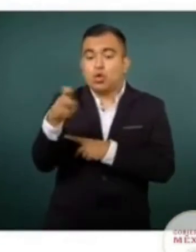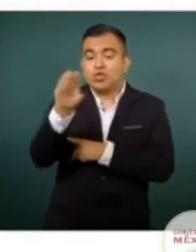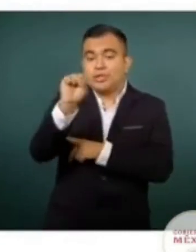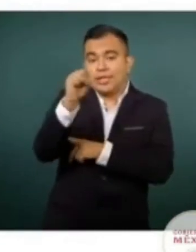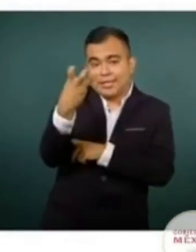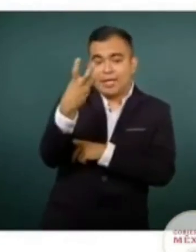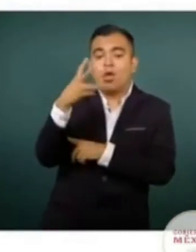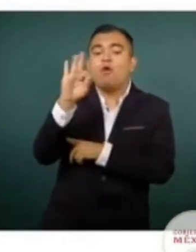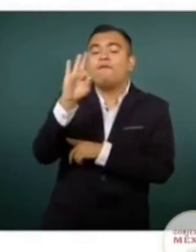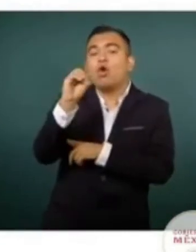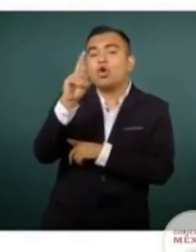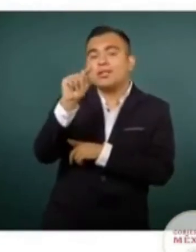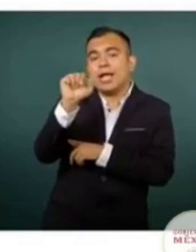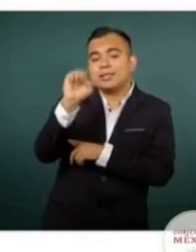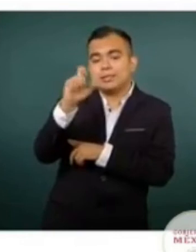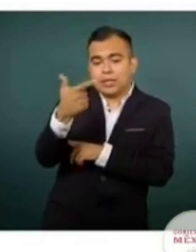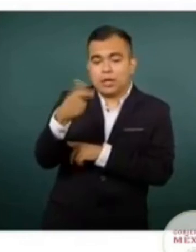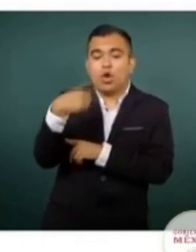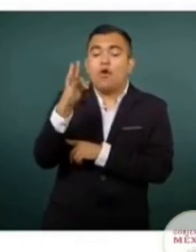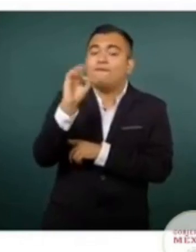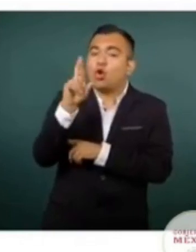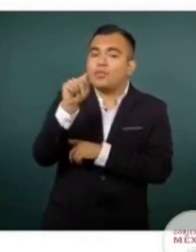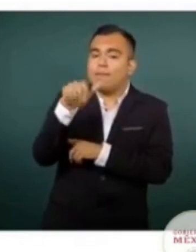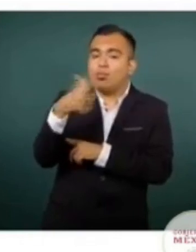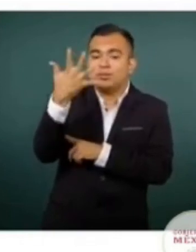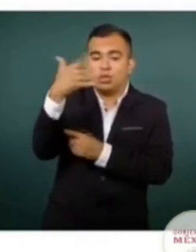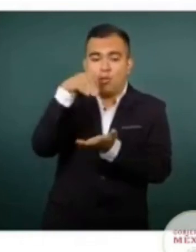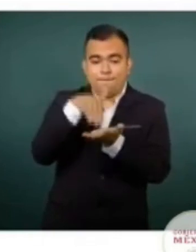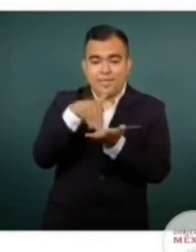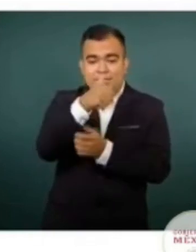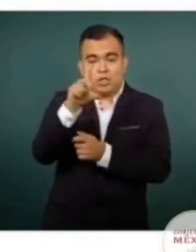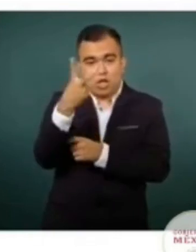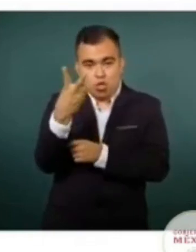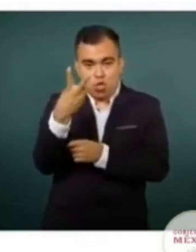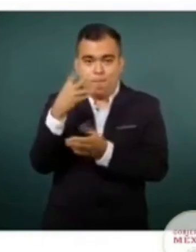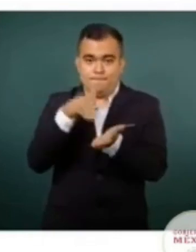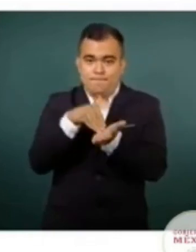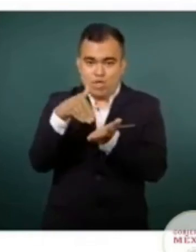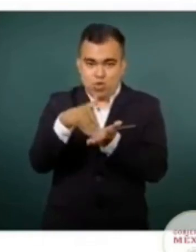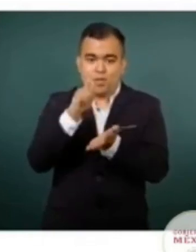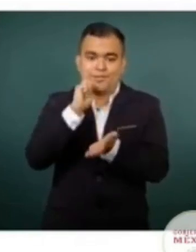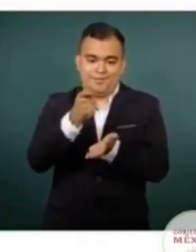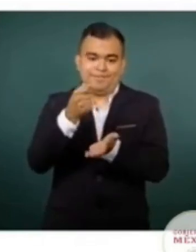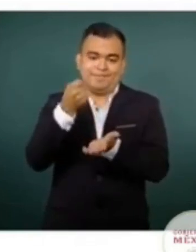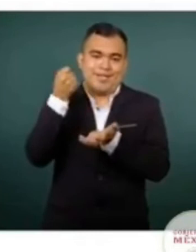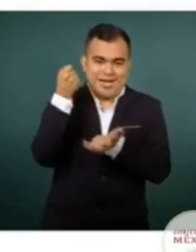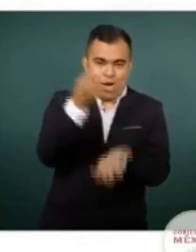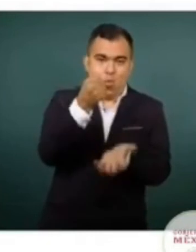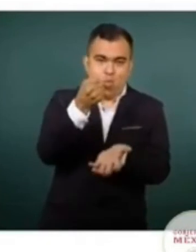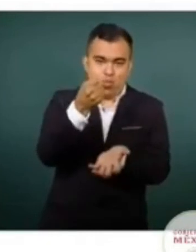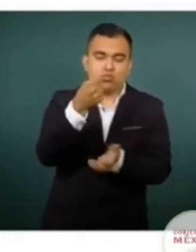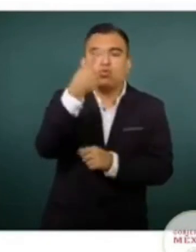en el Fortasec y en el Fortamun, 5 mil 632 millones. Entonces, estos recursos van destinados a